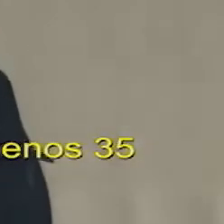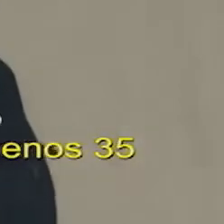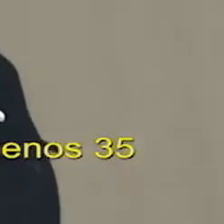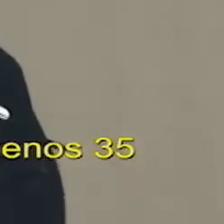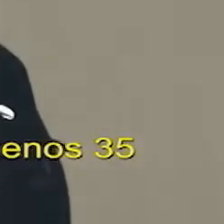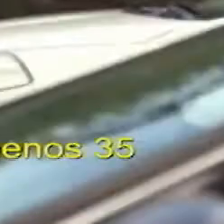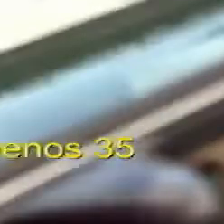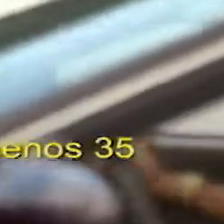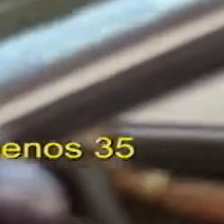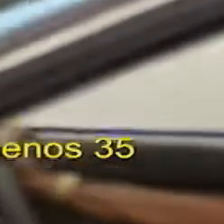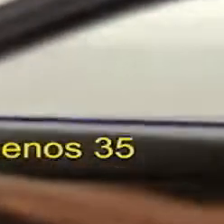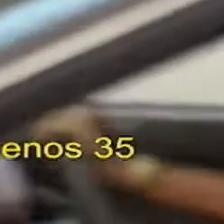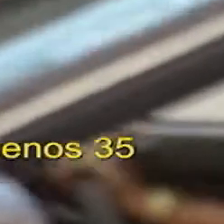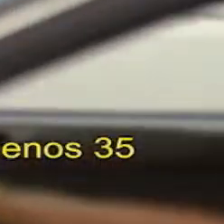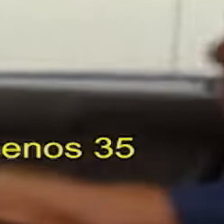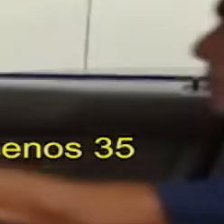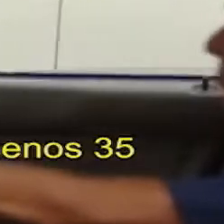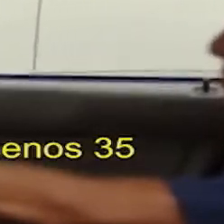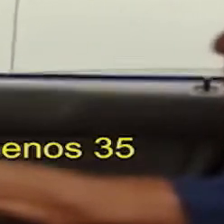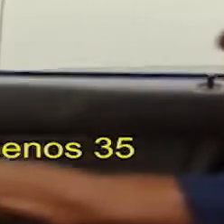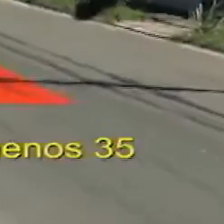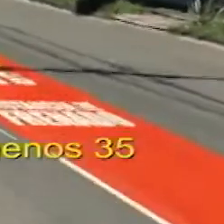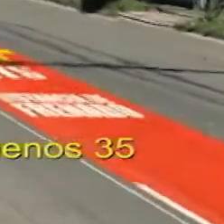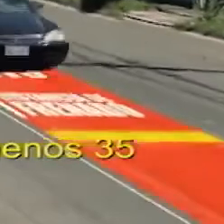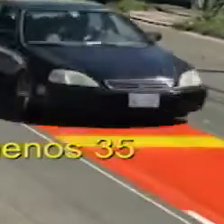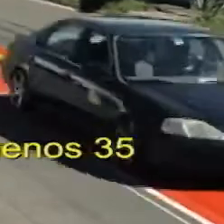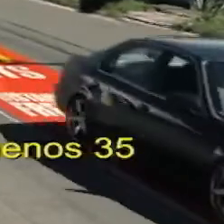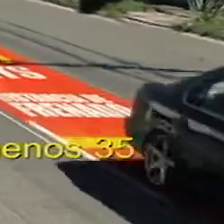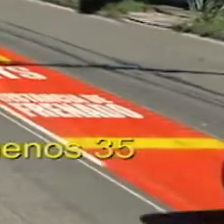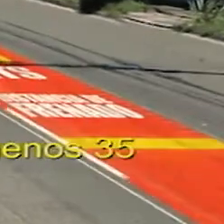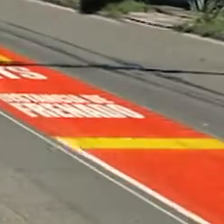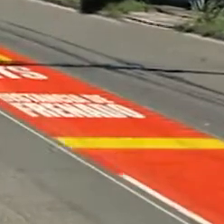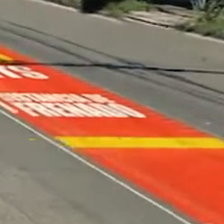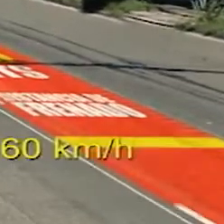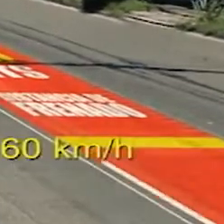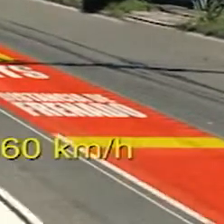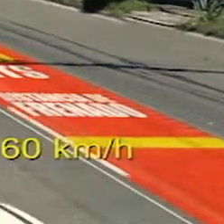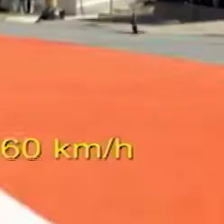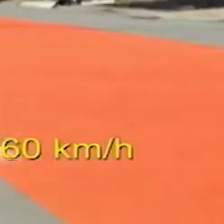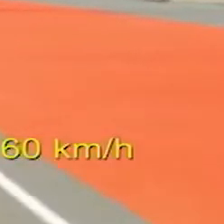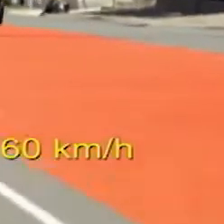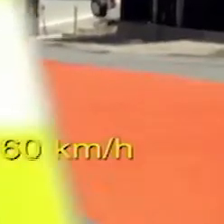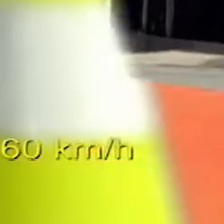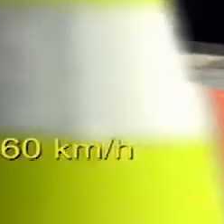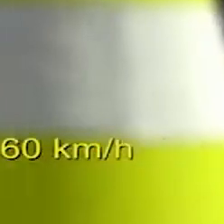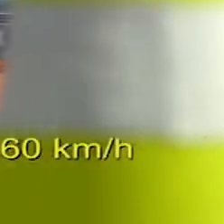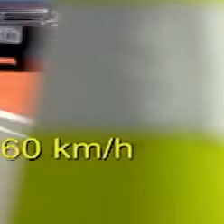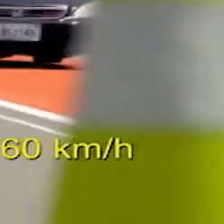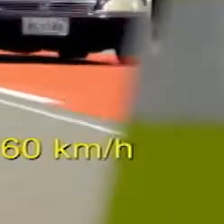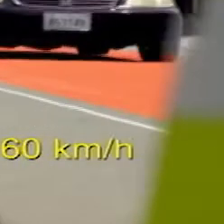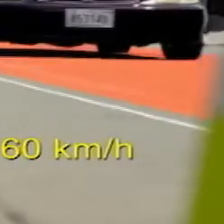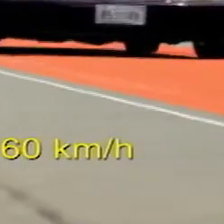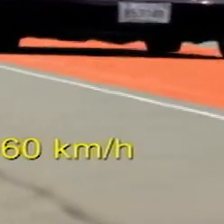vehículo promedio a 60 kilómetros por hora necesita al menos 35 metros para frenar totalmente. Dos vehículos similares, uno a